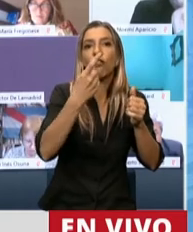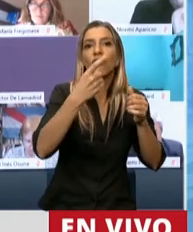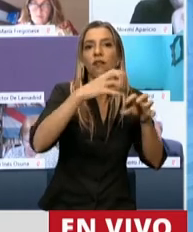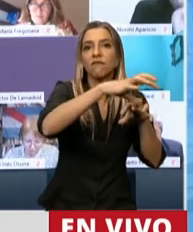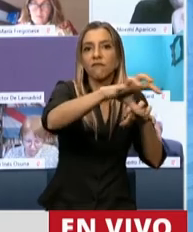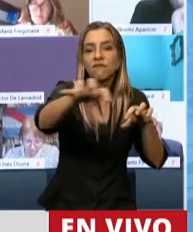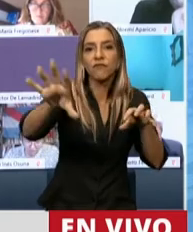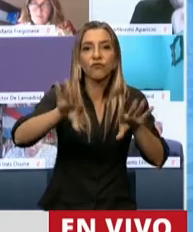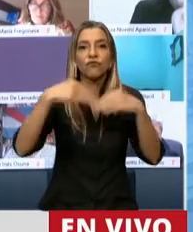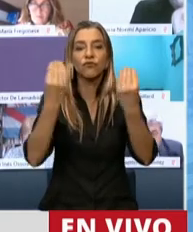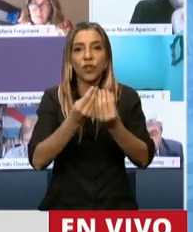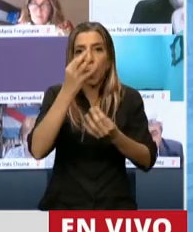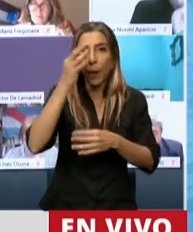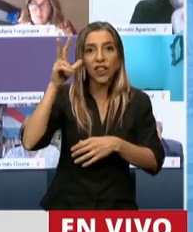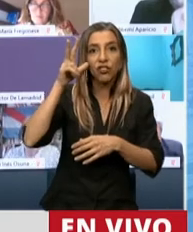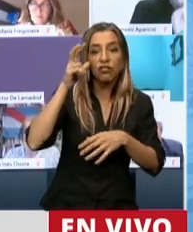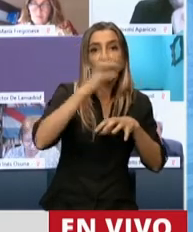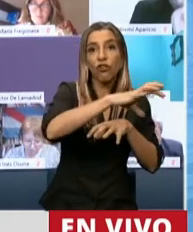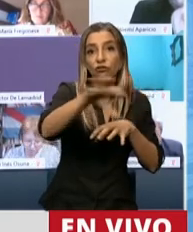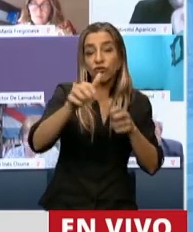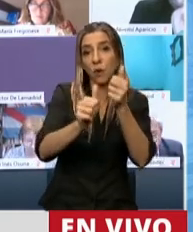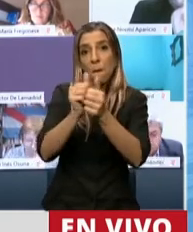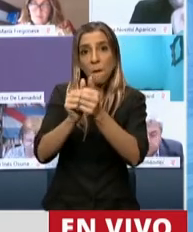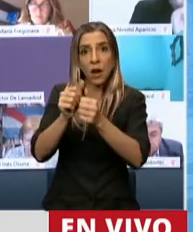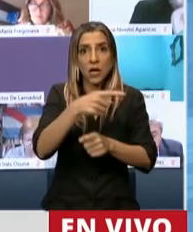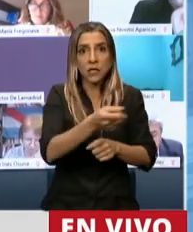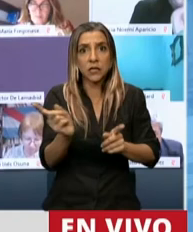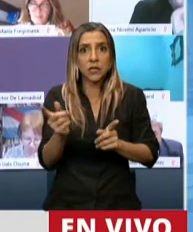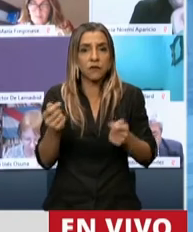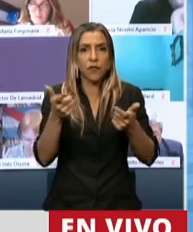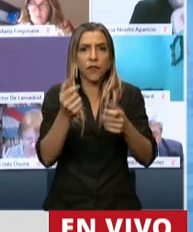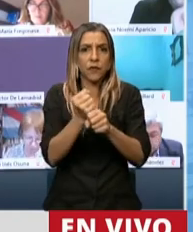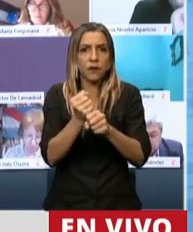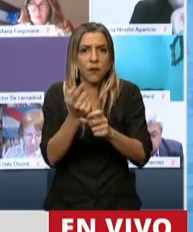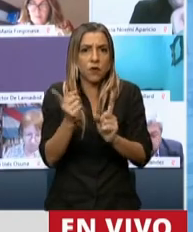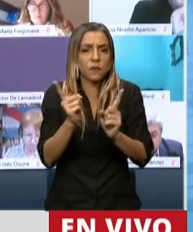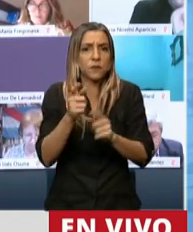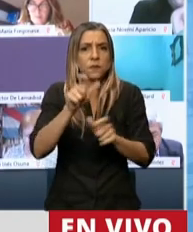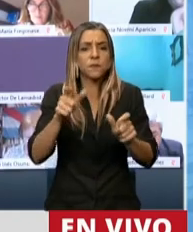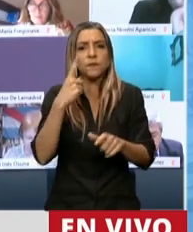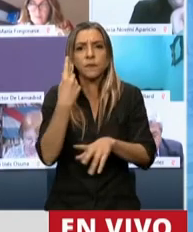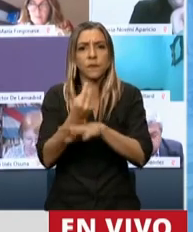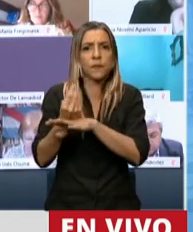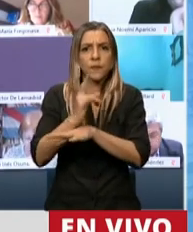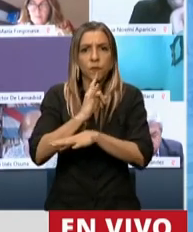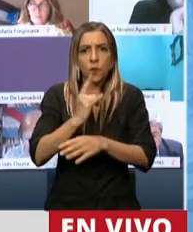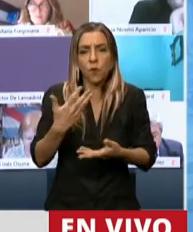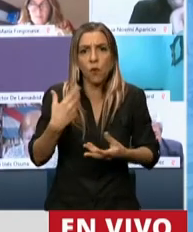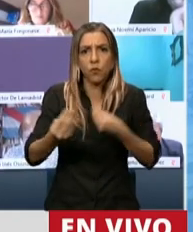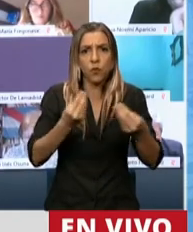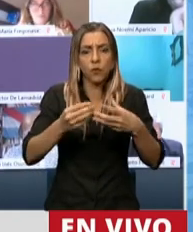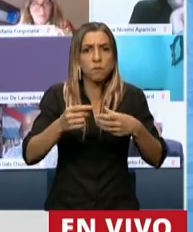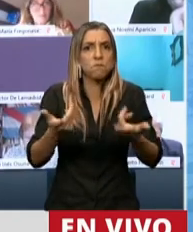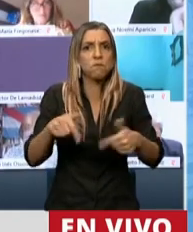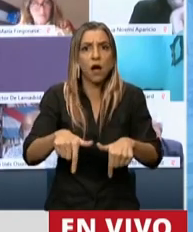tucumanos. Se hace necesario porque por ahí nos preguntamos a qué se debe el desarrollo este en Tucumán.